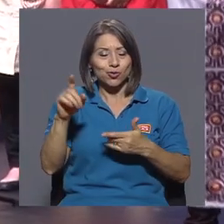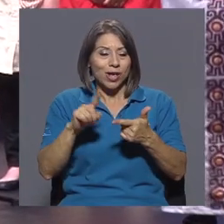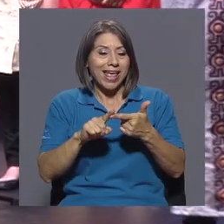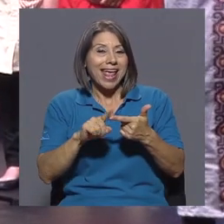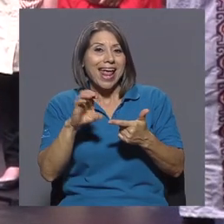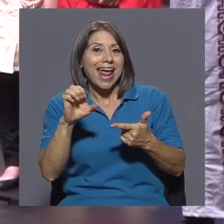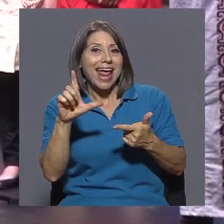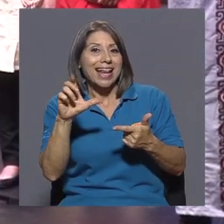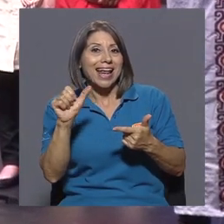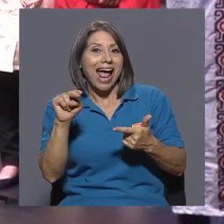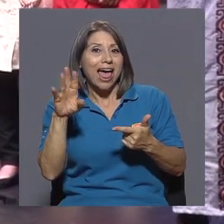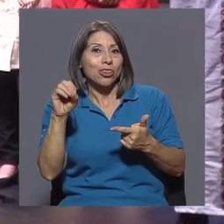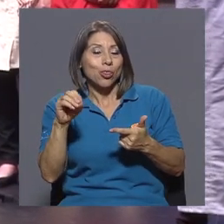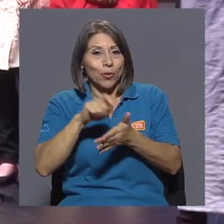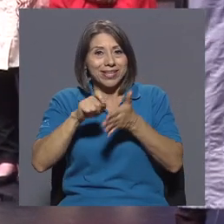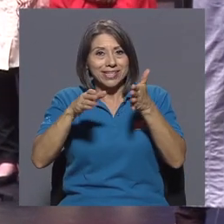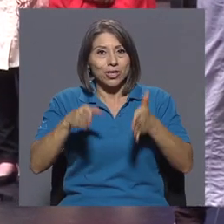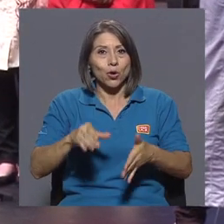Bravo.